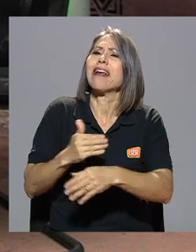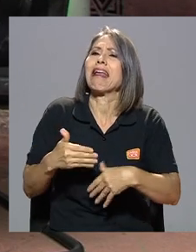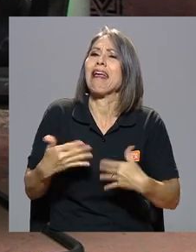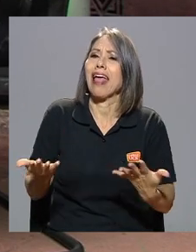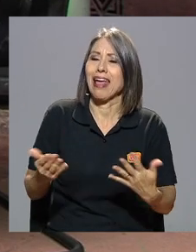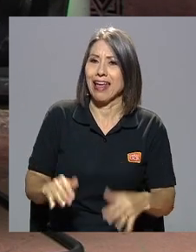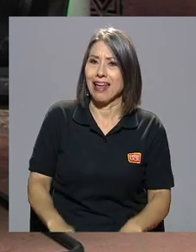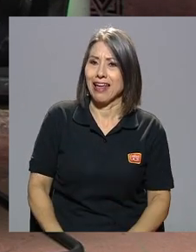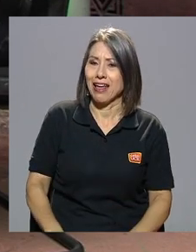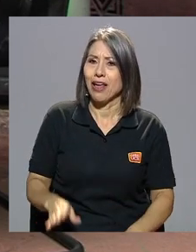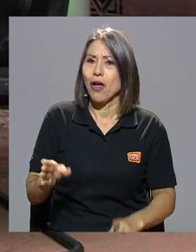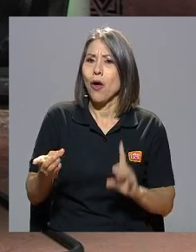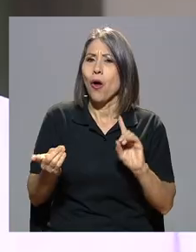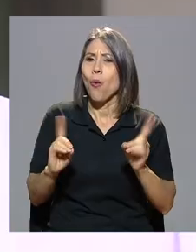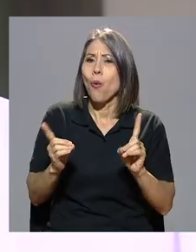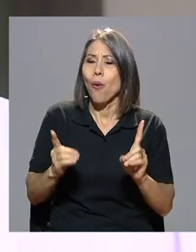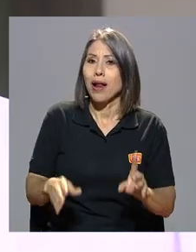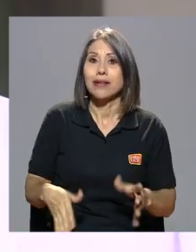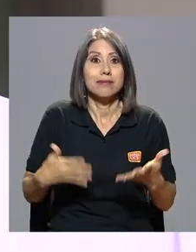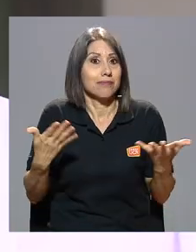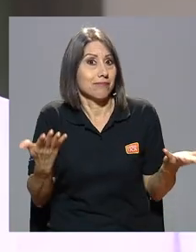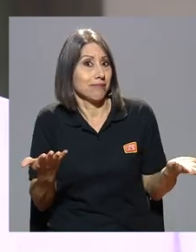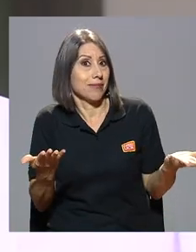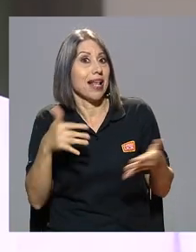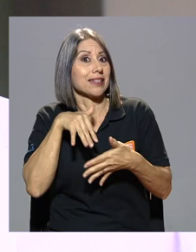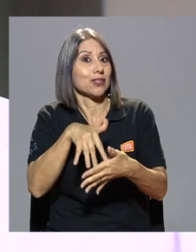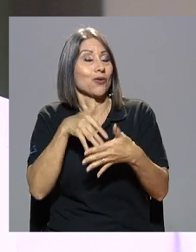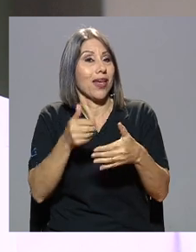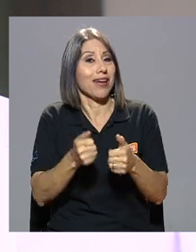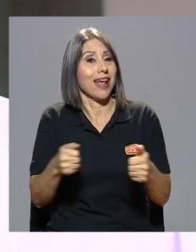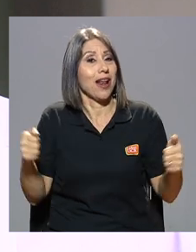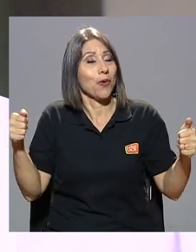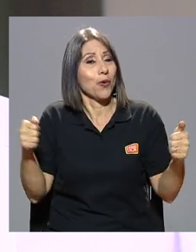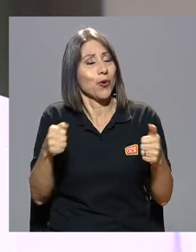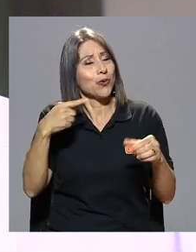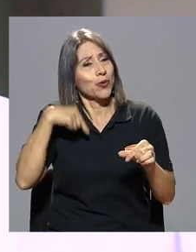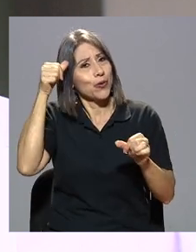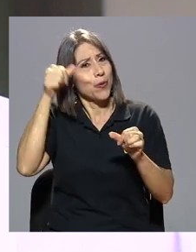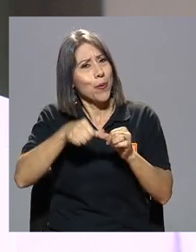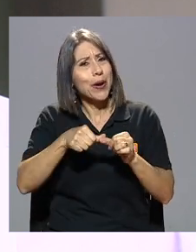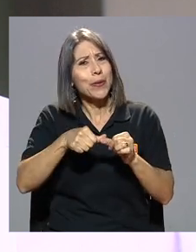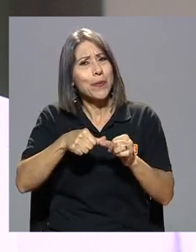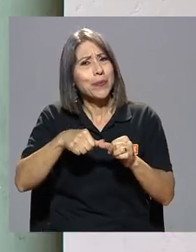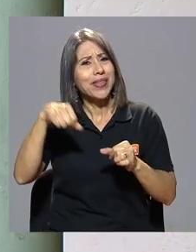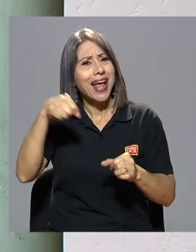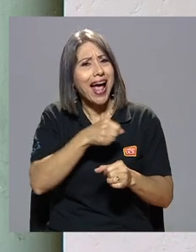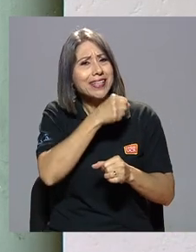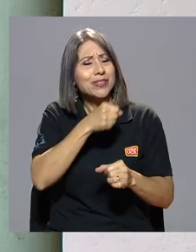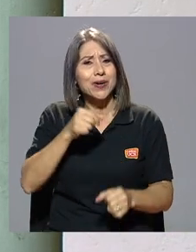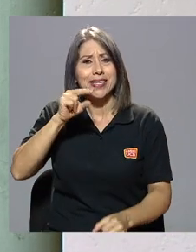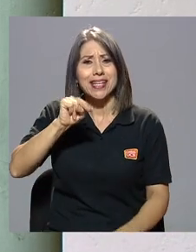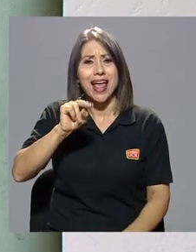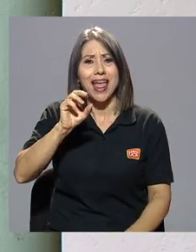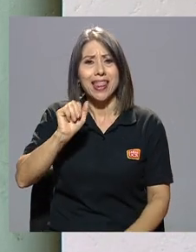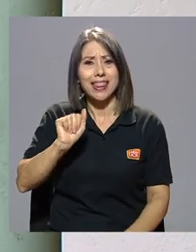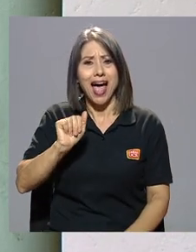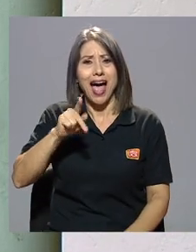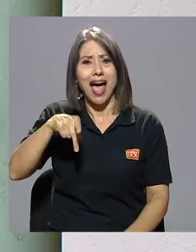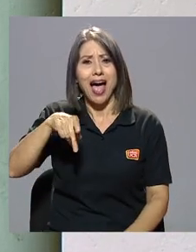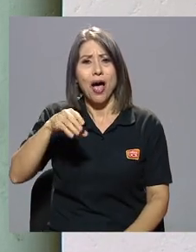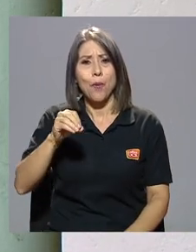Inquieto. ¿Qué piezas? Las que estudiaban el acordeón. Recuerdo que tocaban canciones napolitanas.